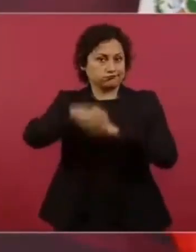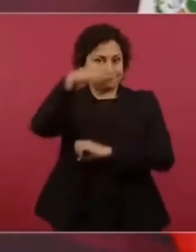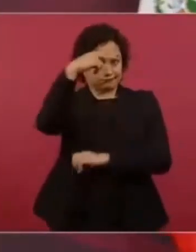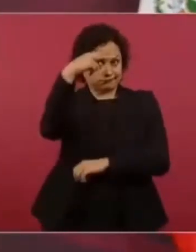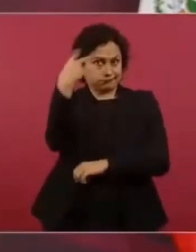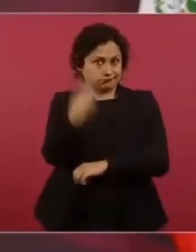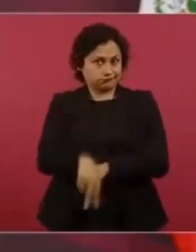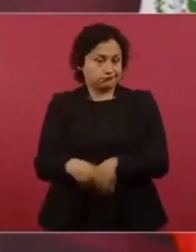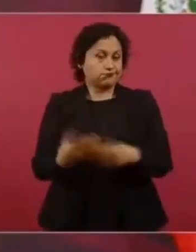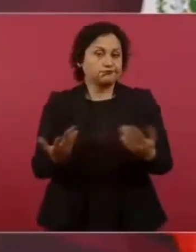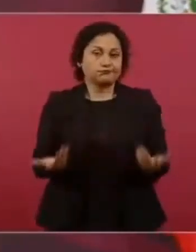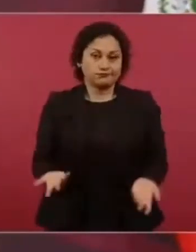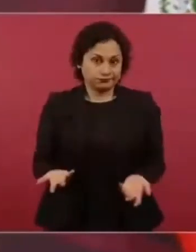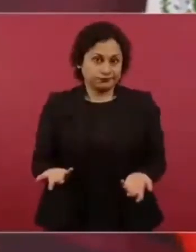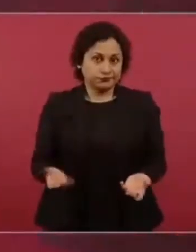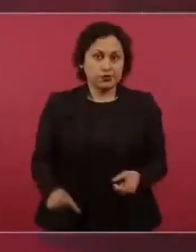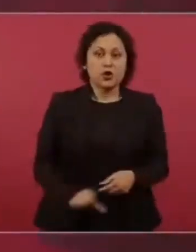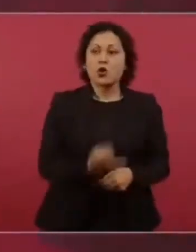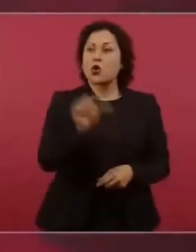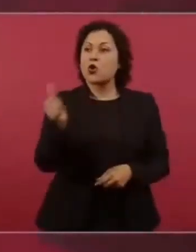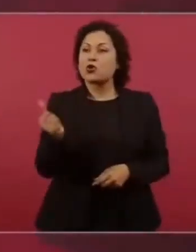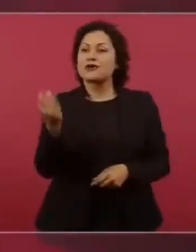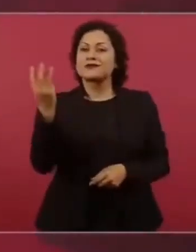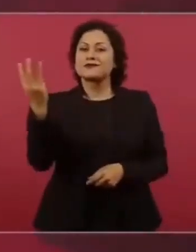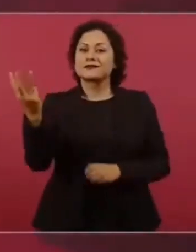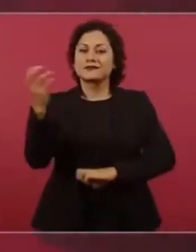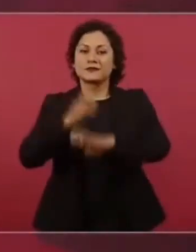tres empresas extranjeras,